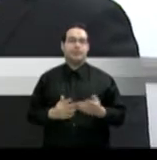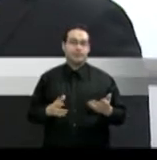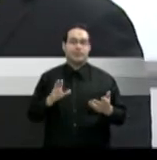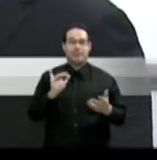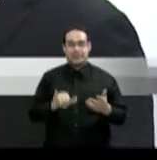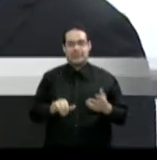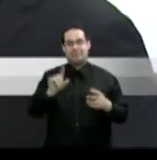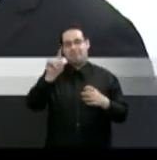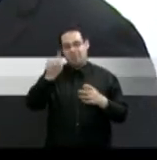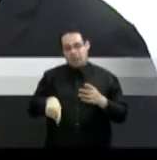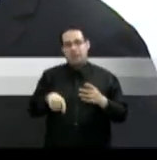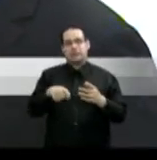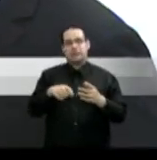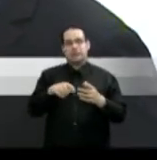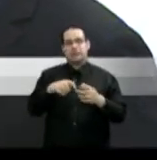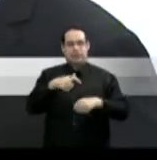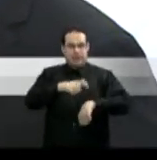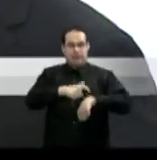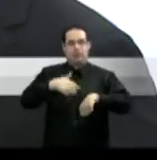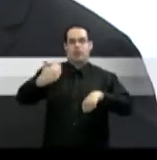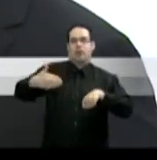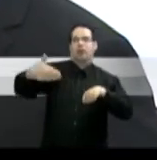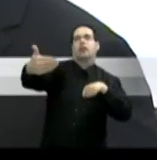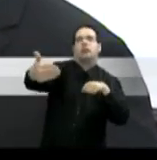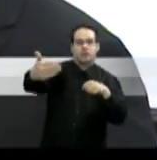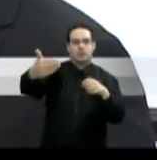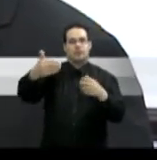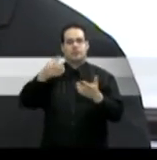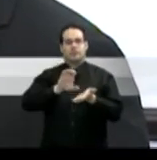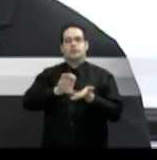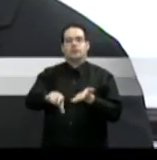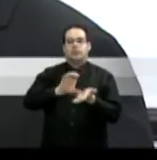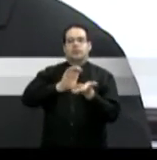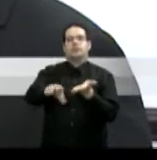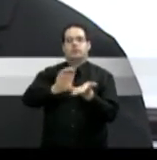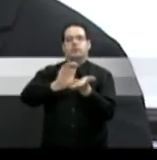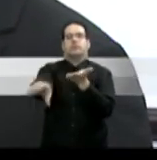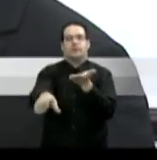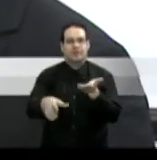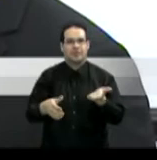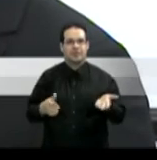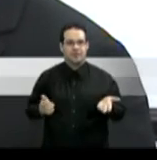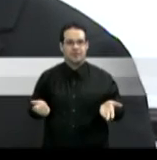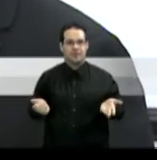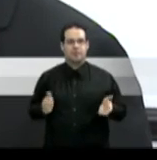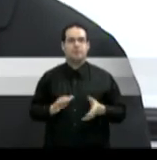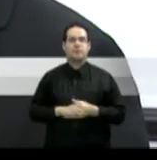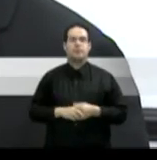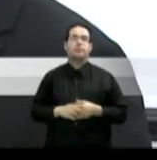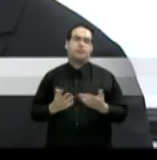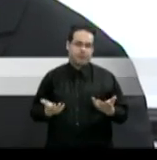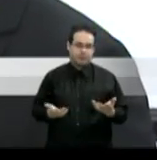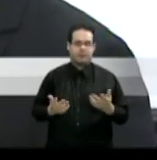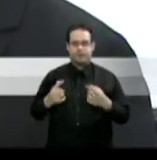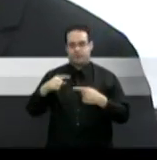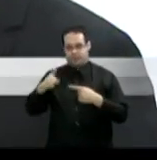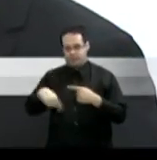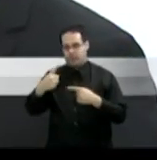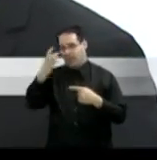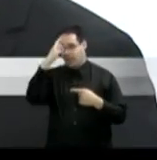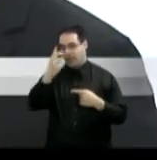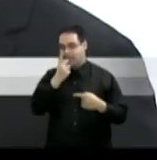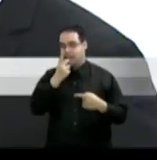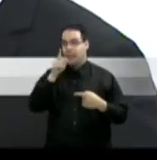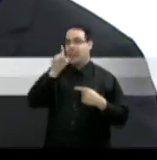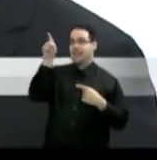se tiene que hacer en un mismo año esa inversión escuchado ese número también es correcto en el caso por ejemplo de la república dominicana donde se